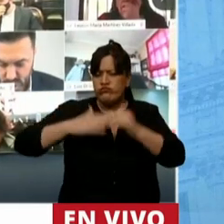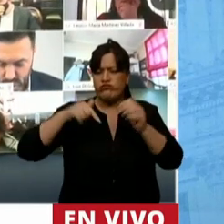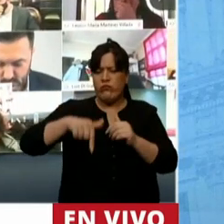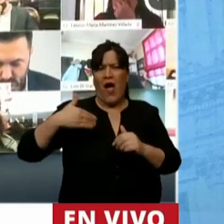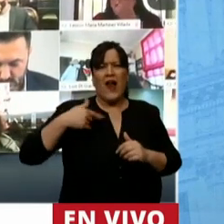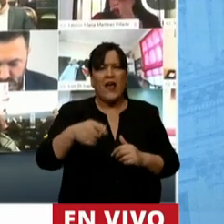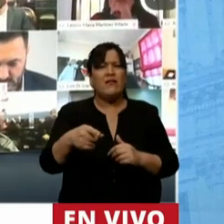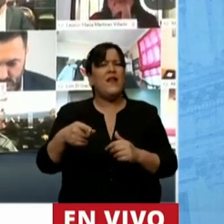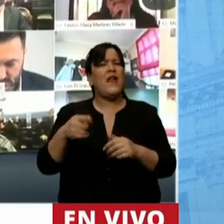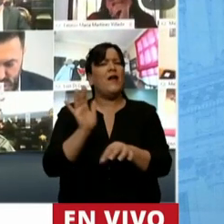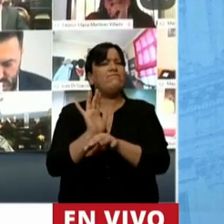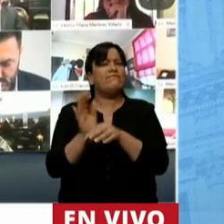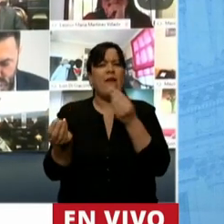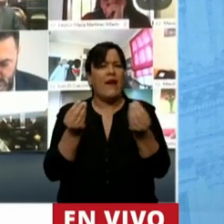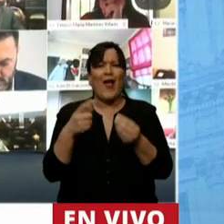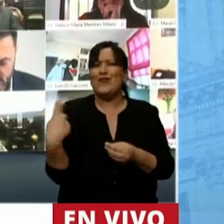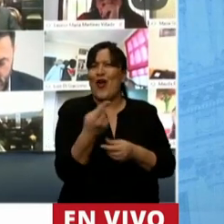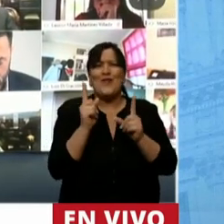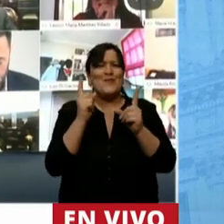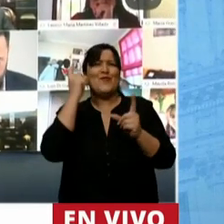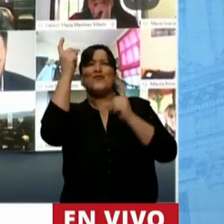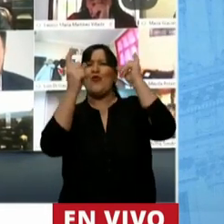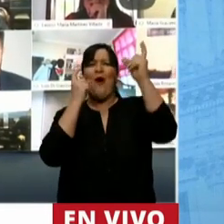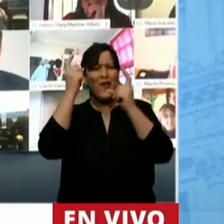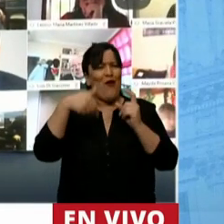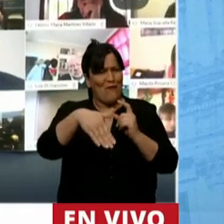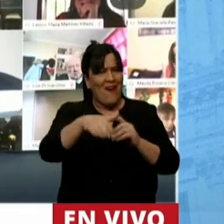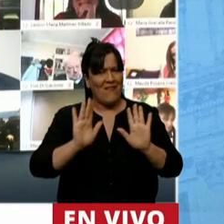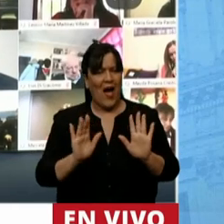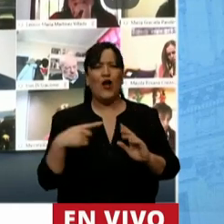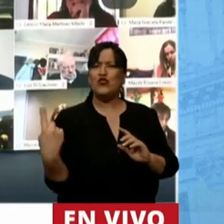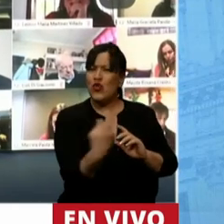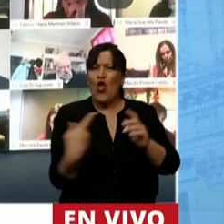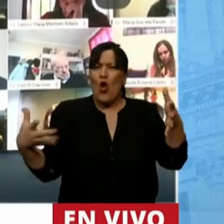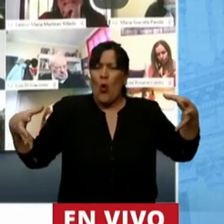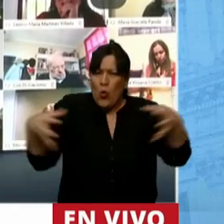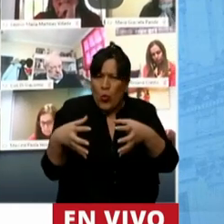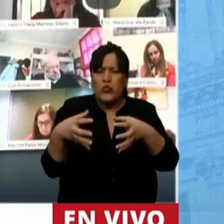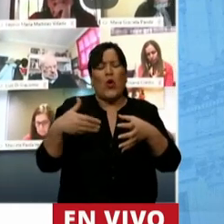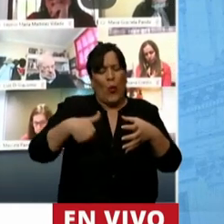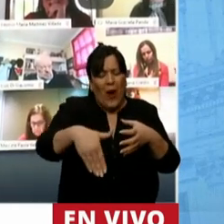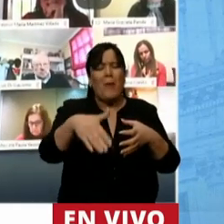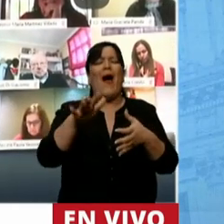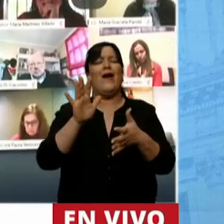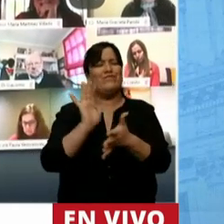que sea la que todos soñamos entre todos vamos a poder reconstruir la Argentina